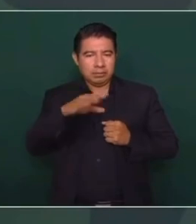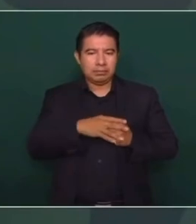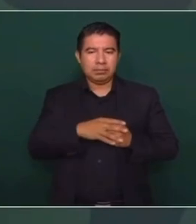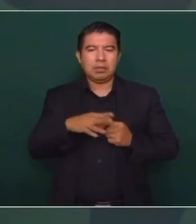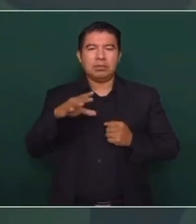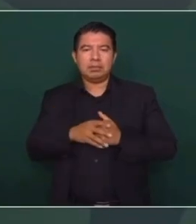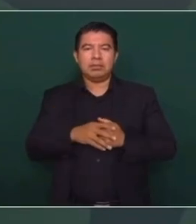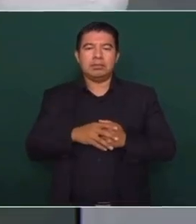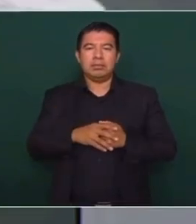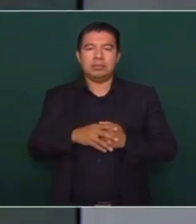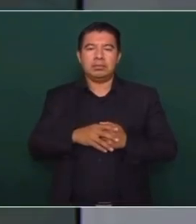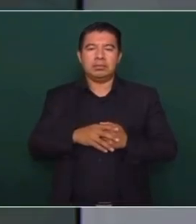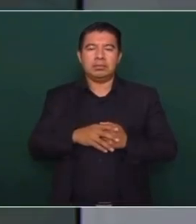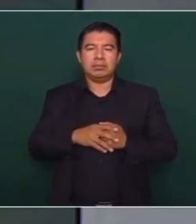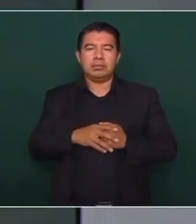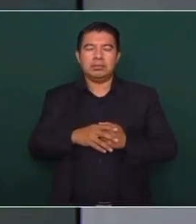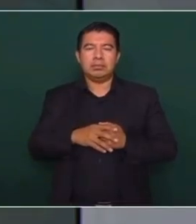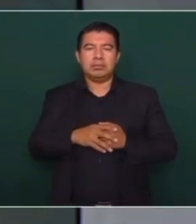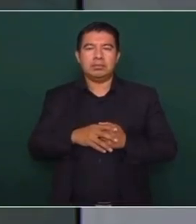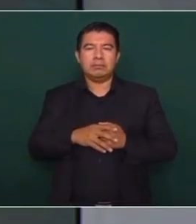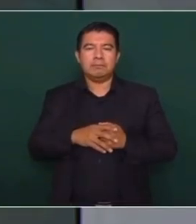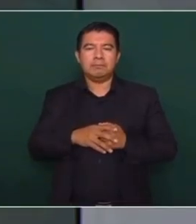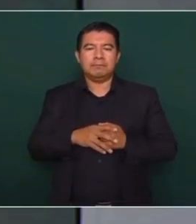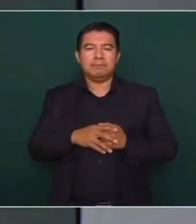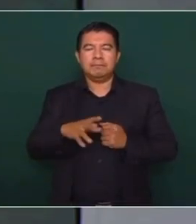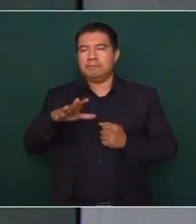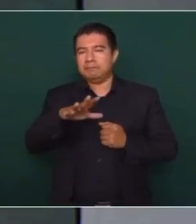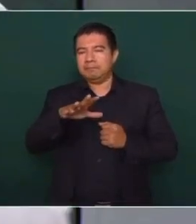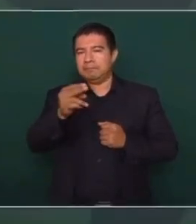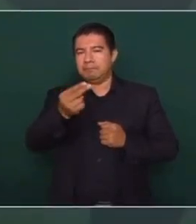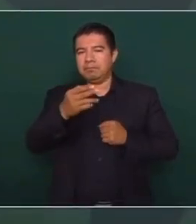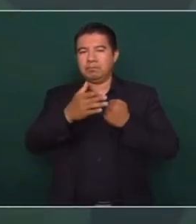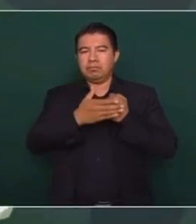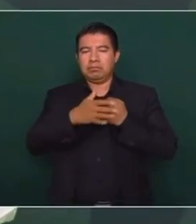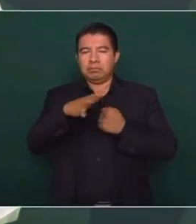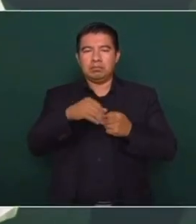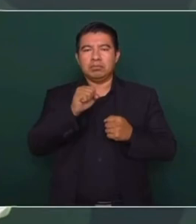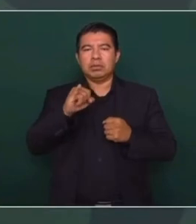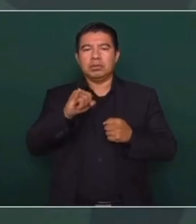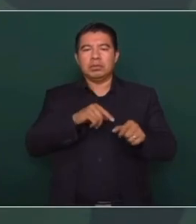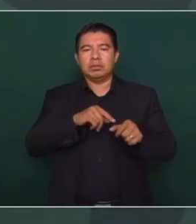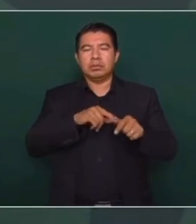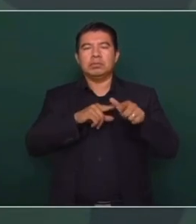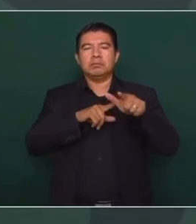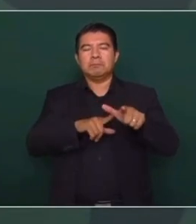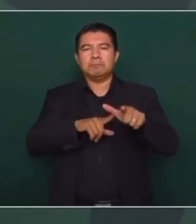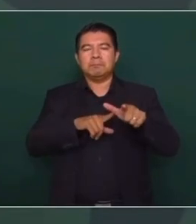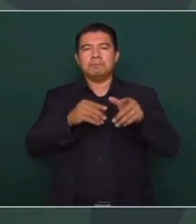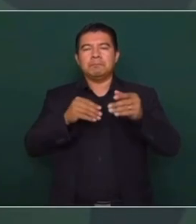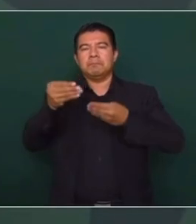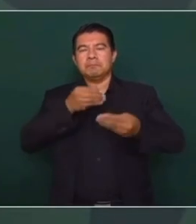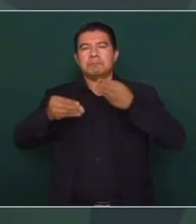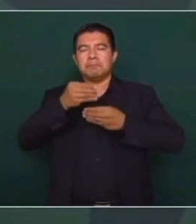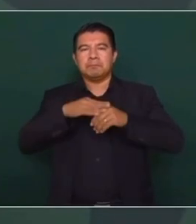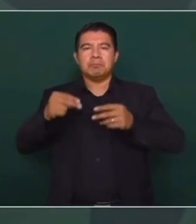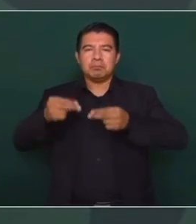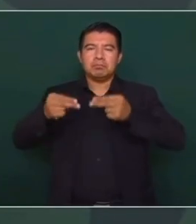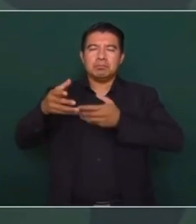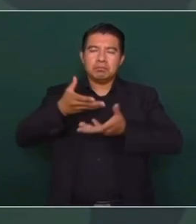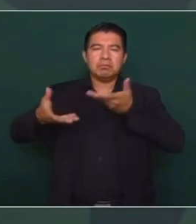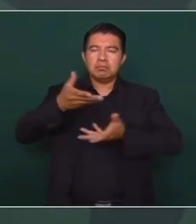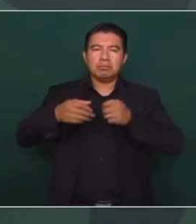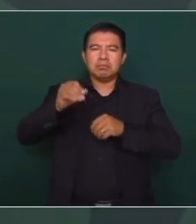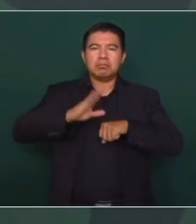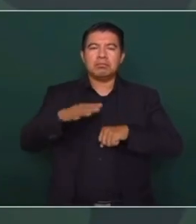es ni siquiera todo Texas, es una parte. Pero se va a estar comercializando más con la